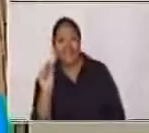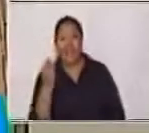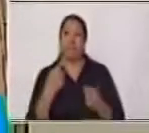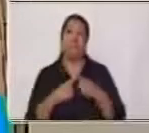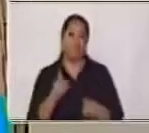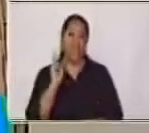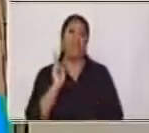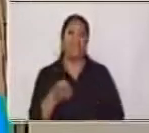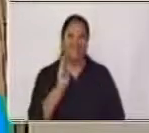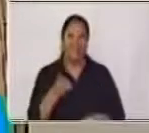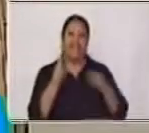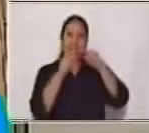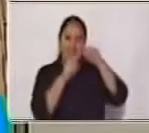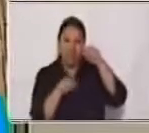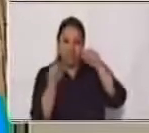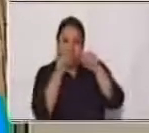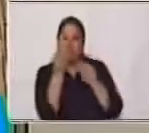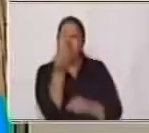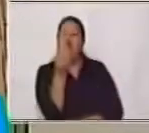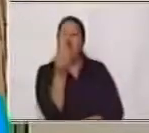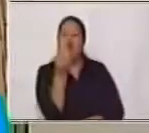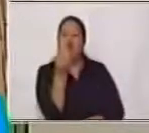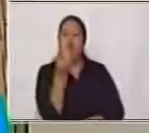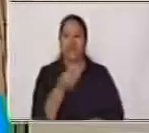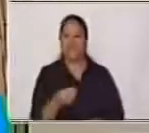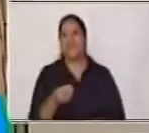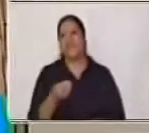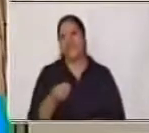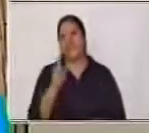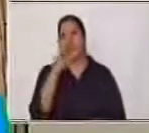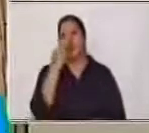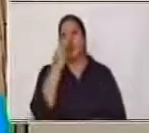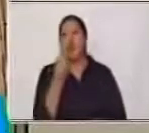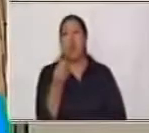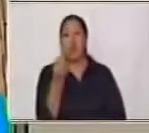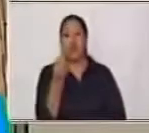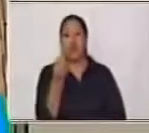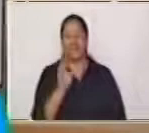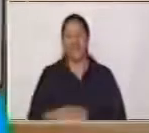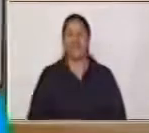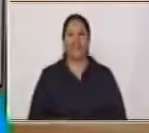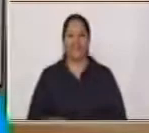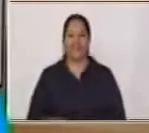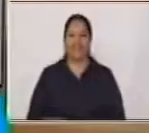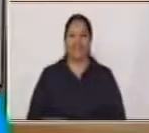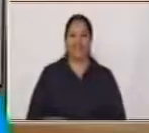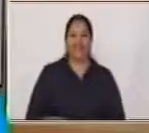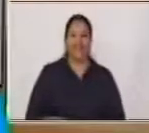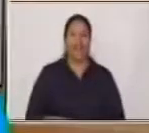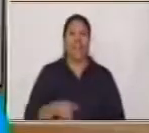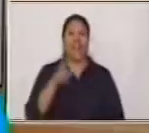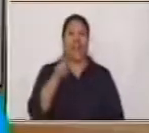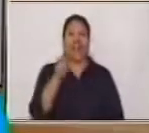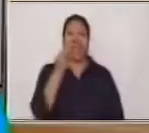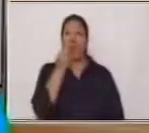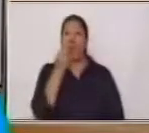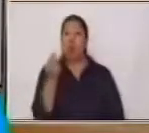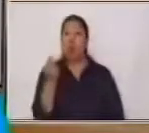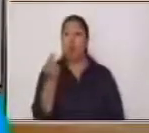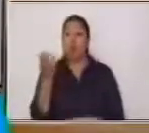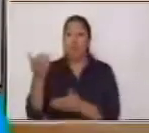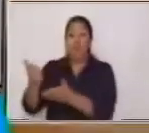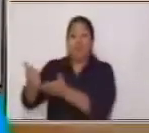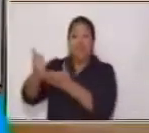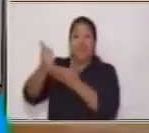siempre Redonditas Muy bien Son las uvas Y para que nos ayudan las uvas Evitan enfermedad